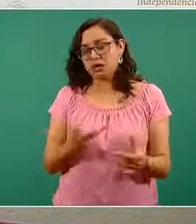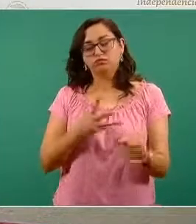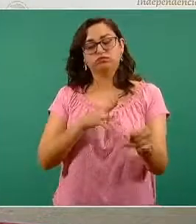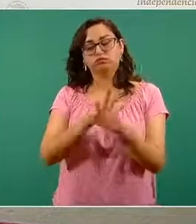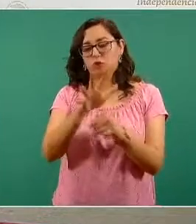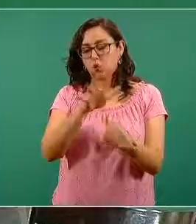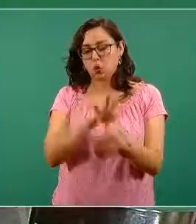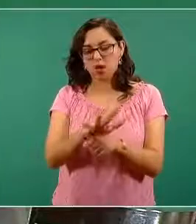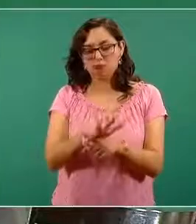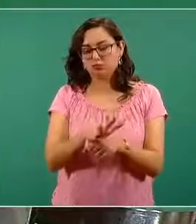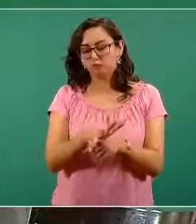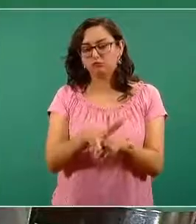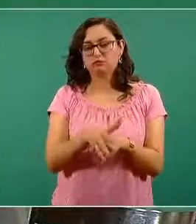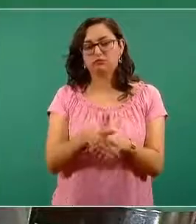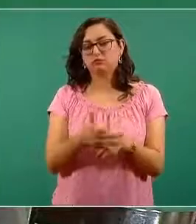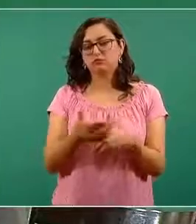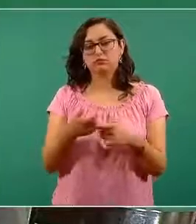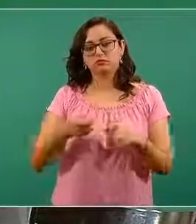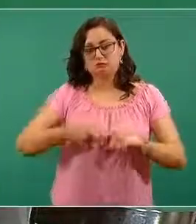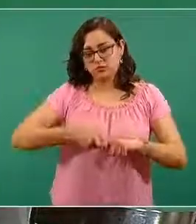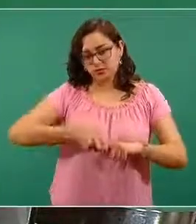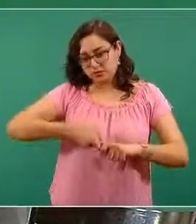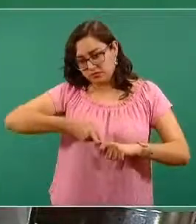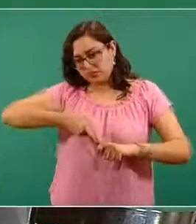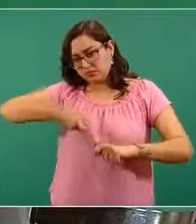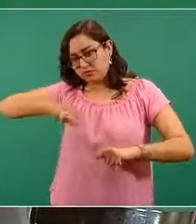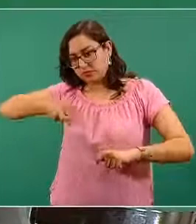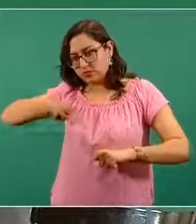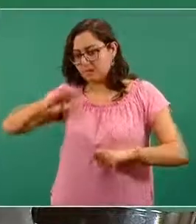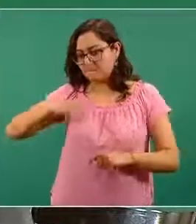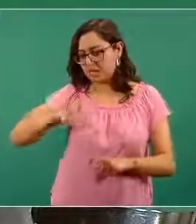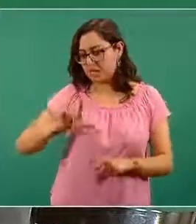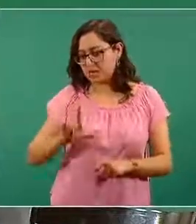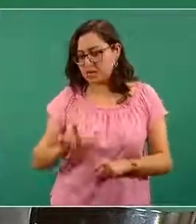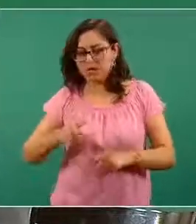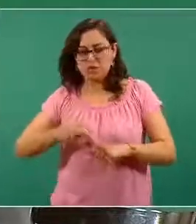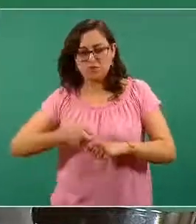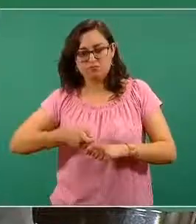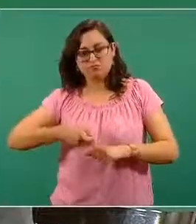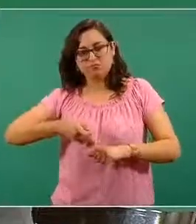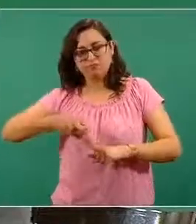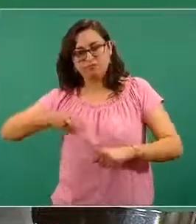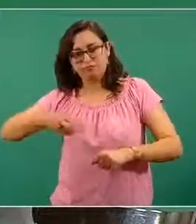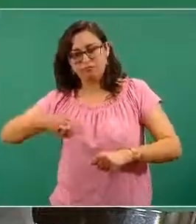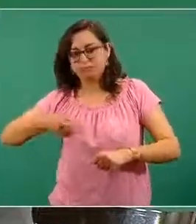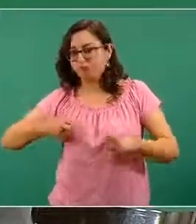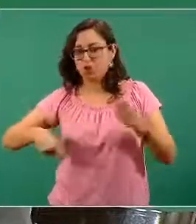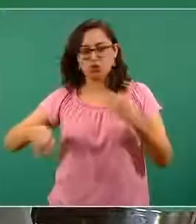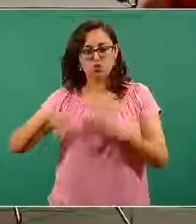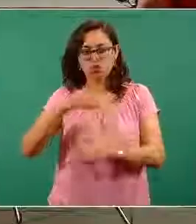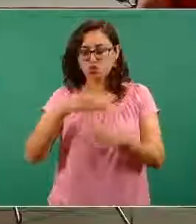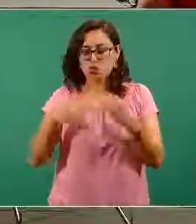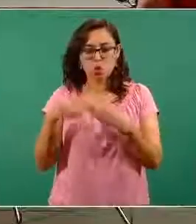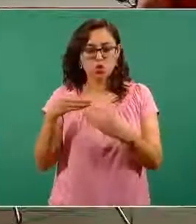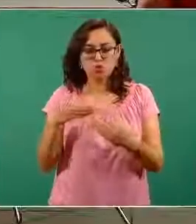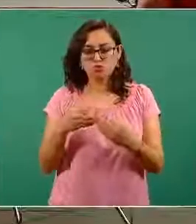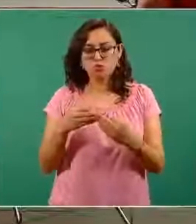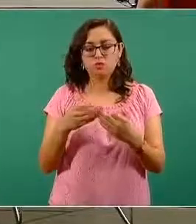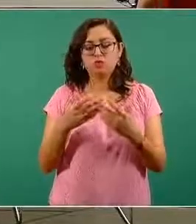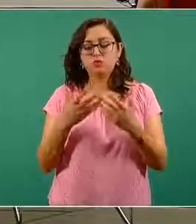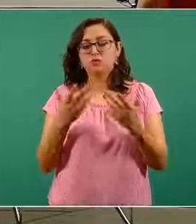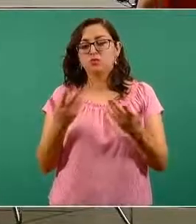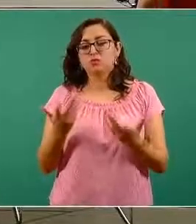tantos mililitros, 0.5 mililitros, la dosis que corresponda